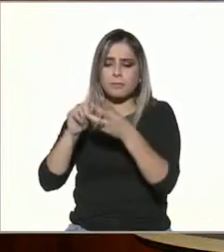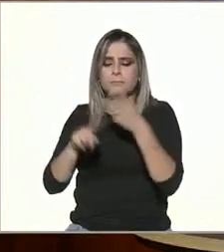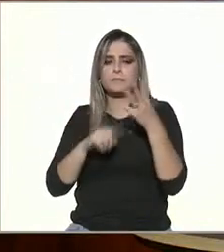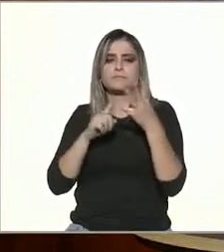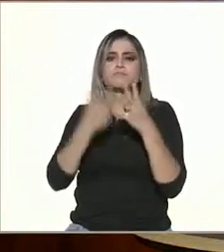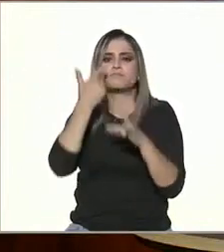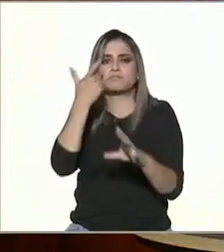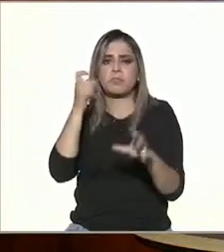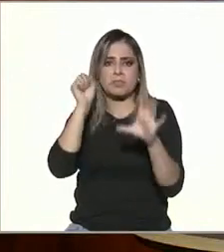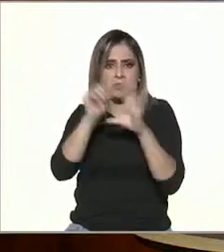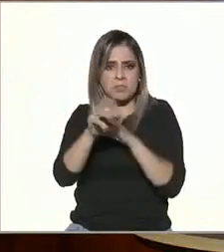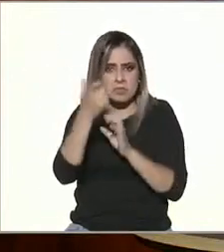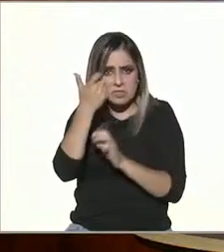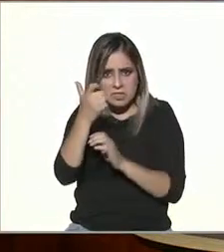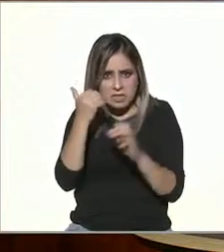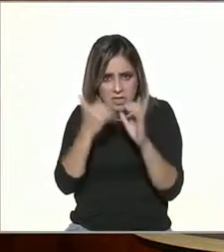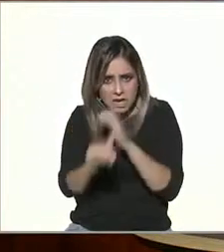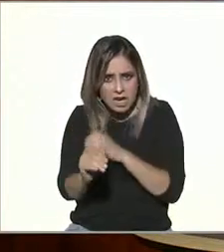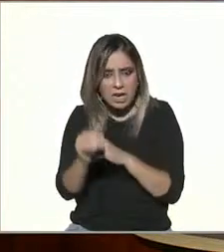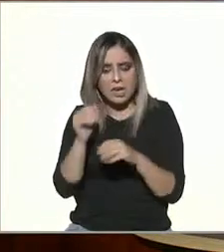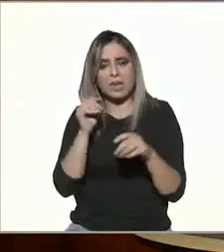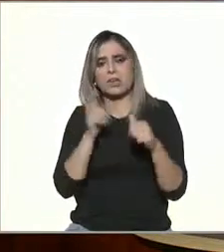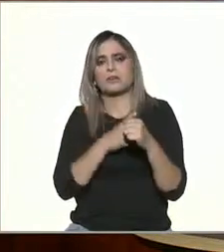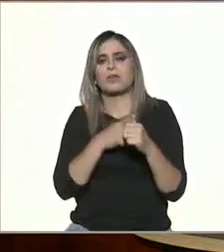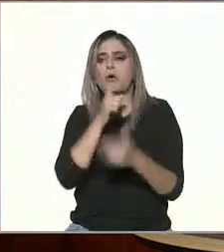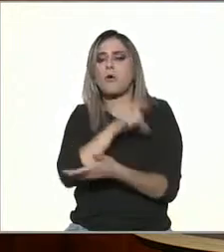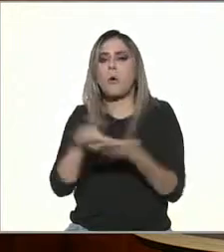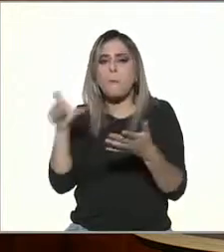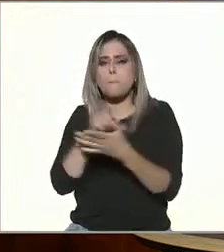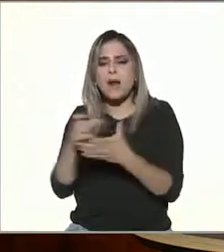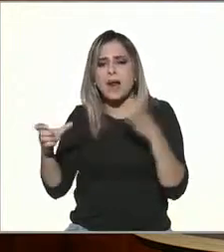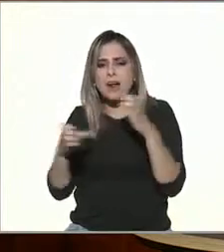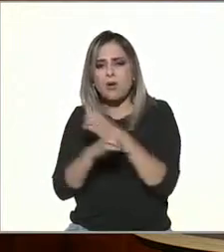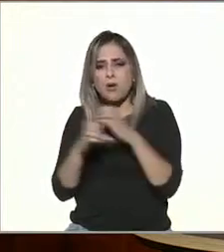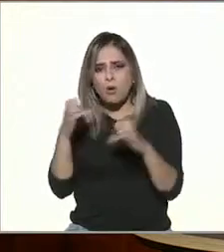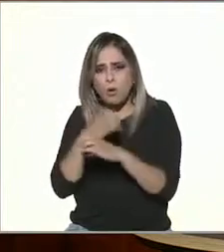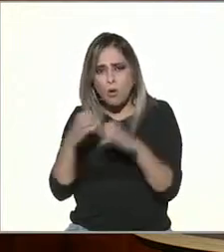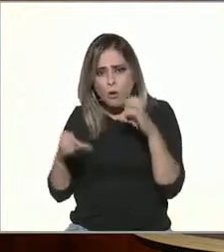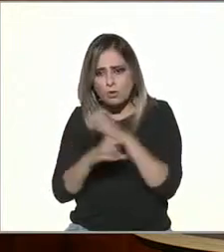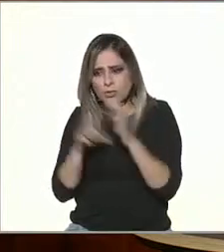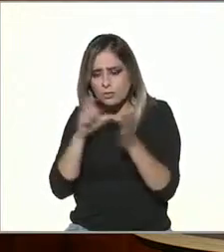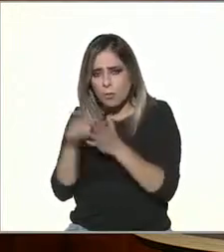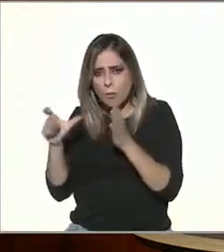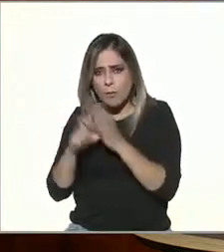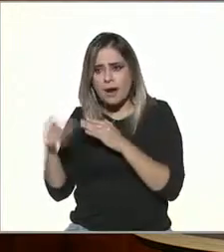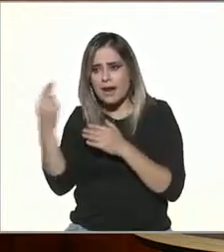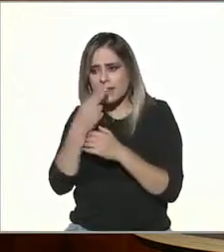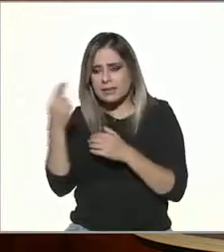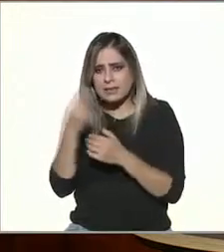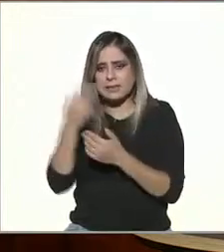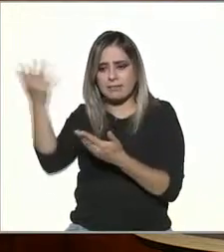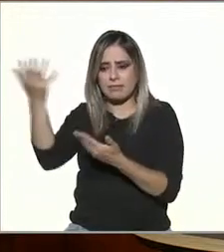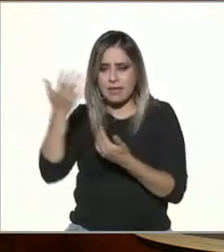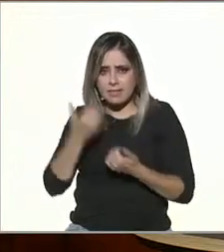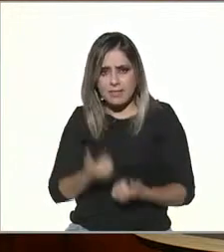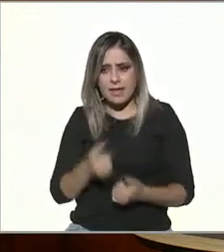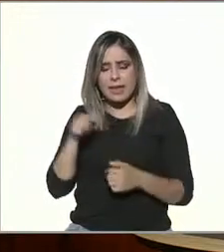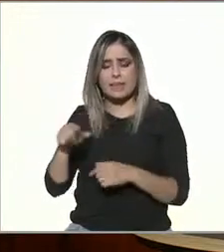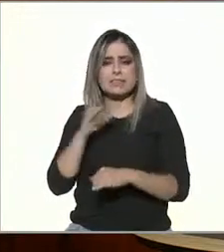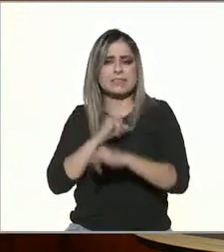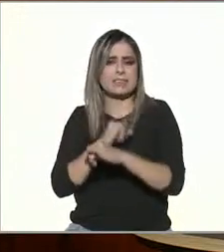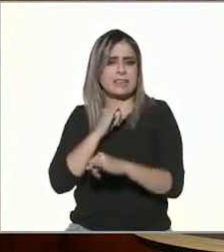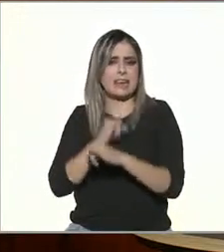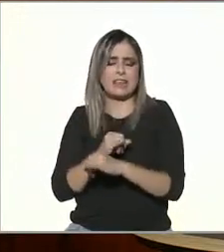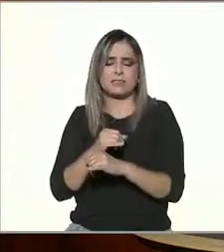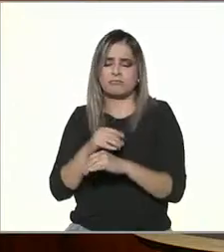transacciones económicas comprar o sea hasta víveres o sea cosas que necesitamos o requeremos o sea internet nos permite